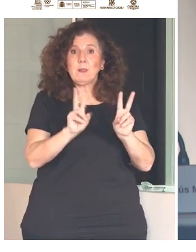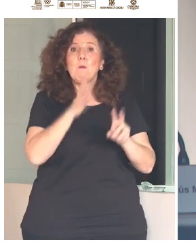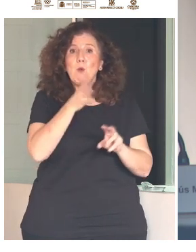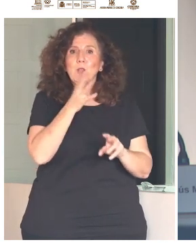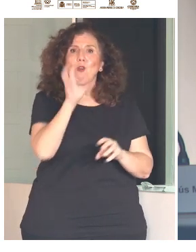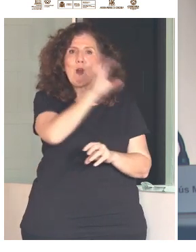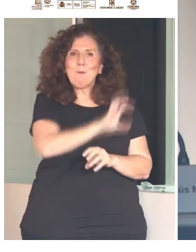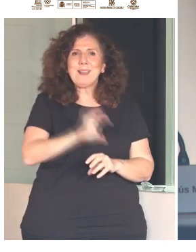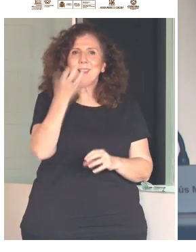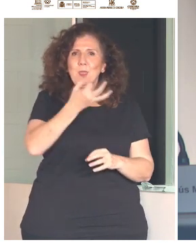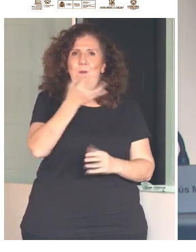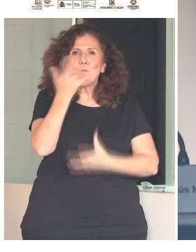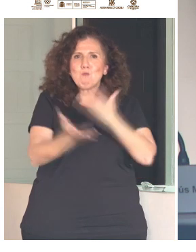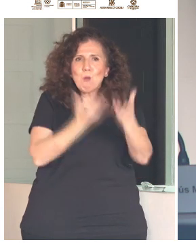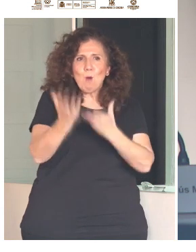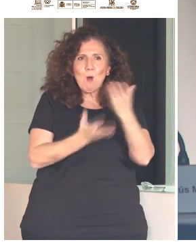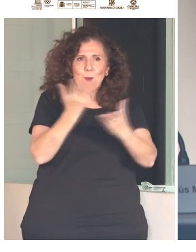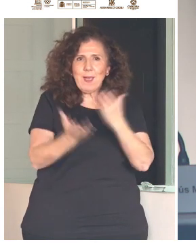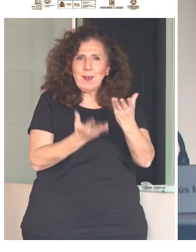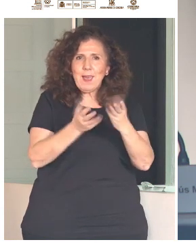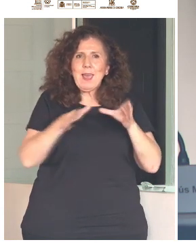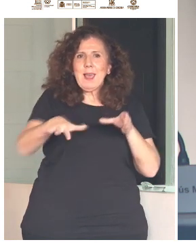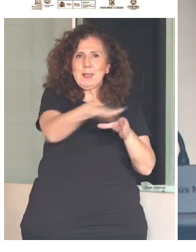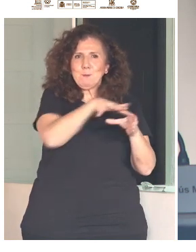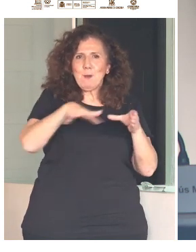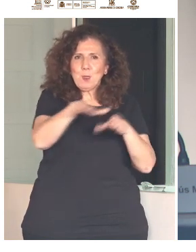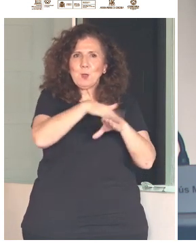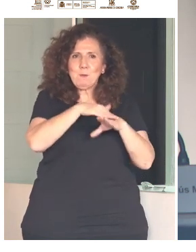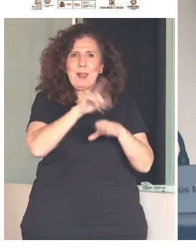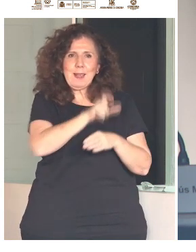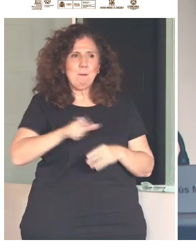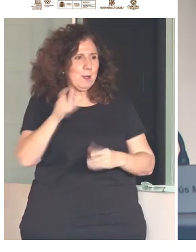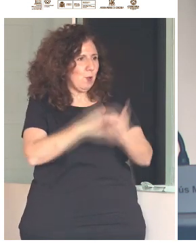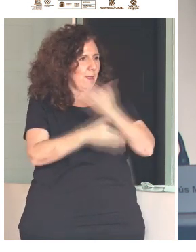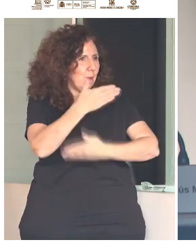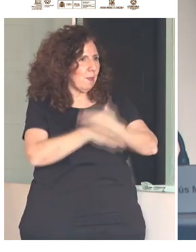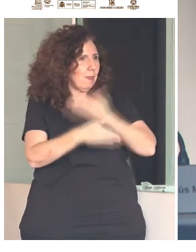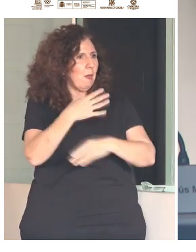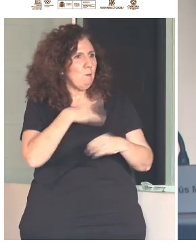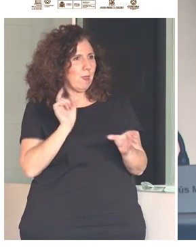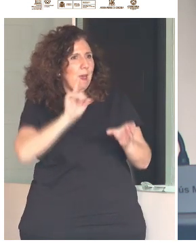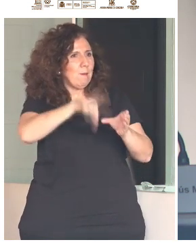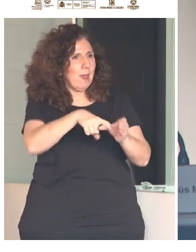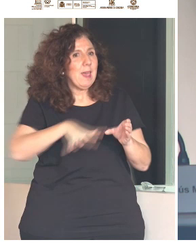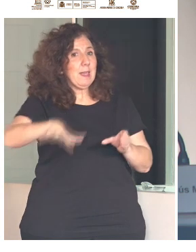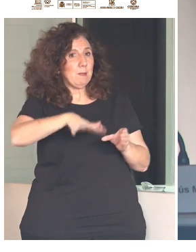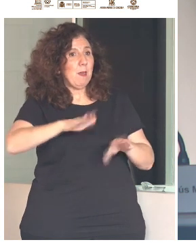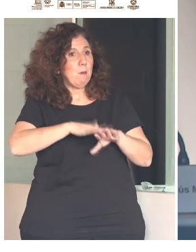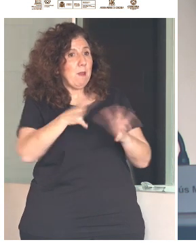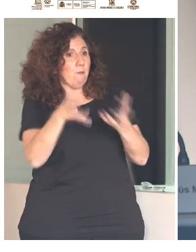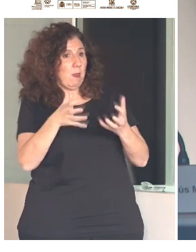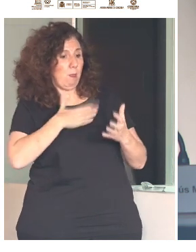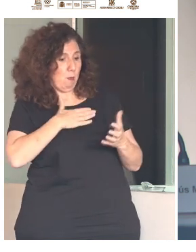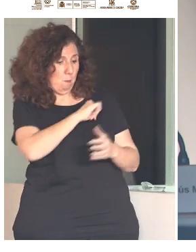para que la creación que nace de las personas con discapacidad tenga su espacio, no solo en su propio beneficio,